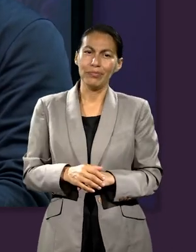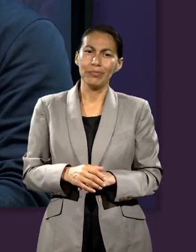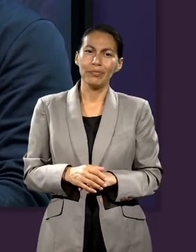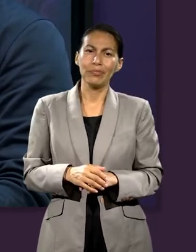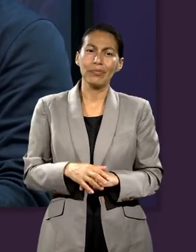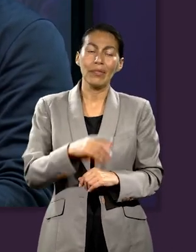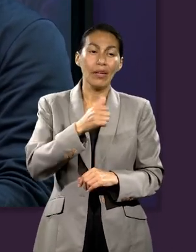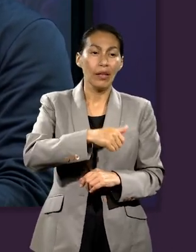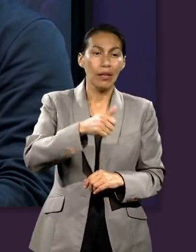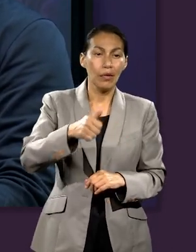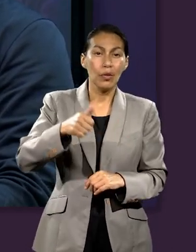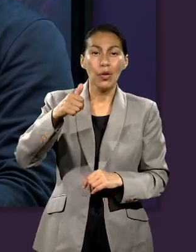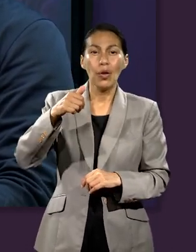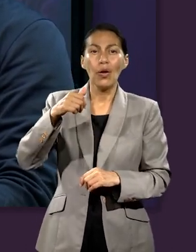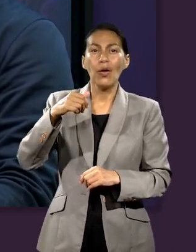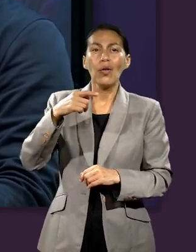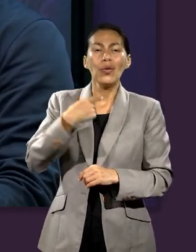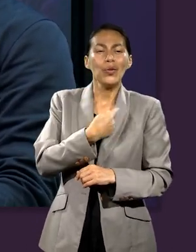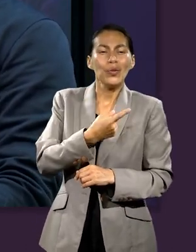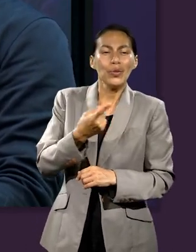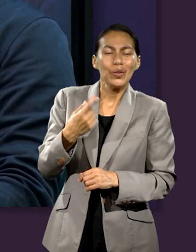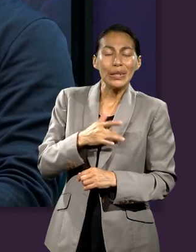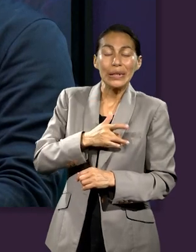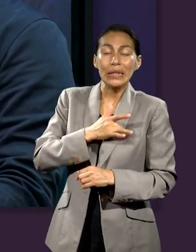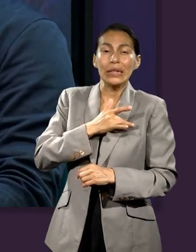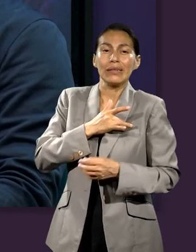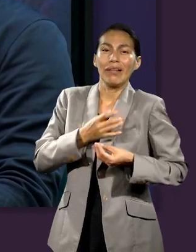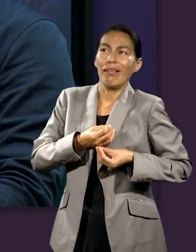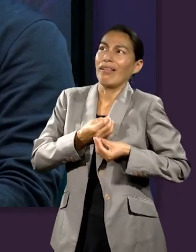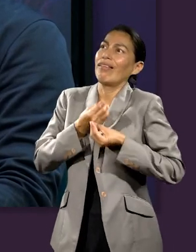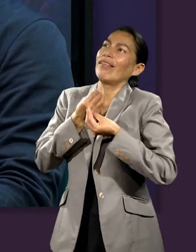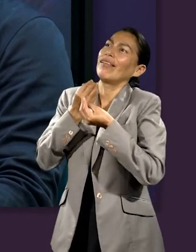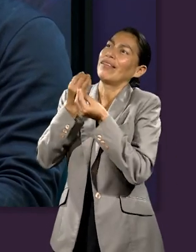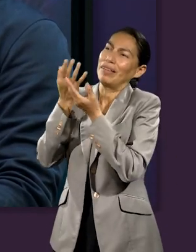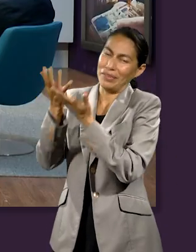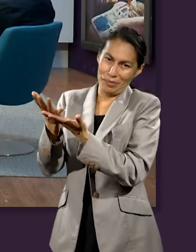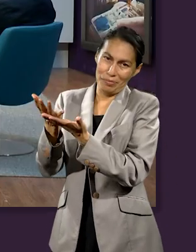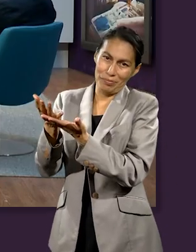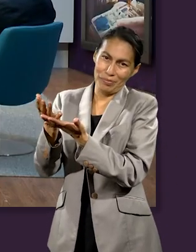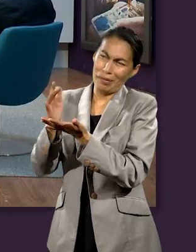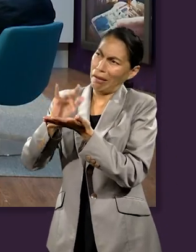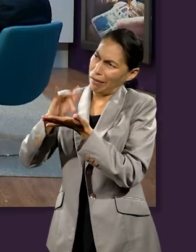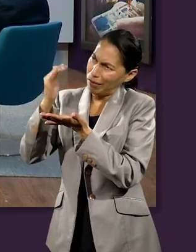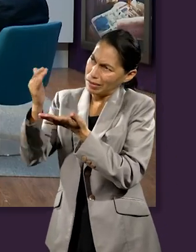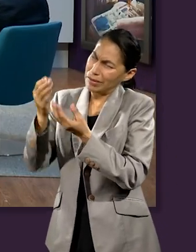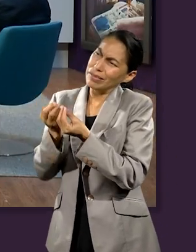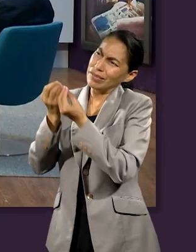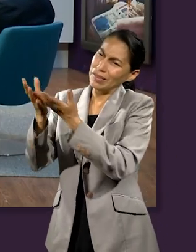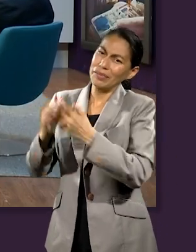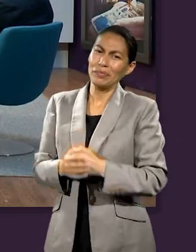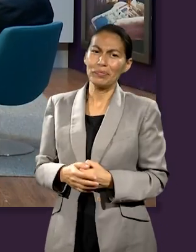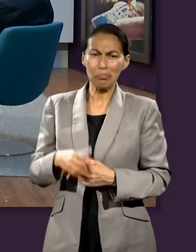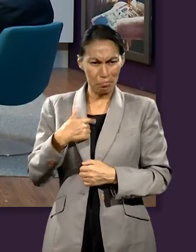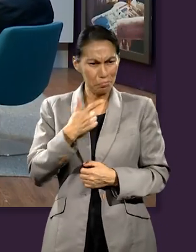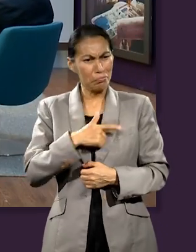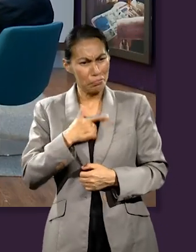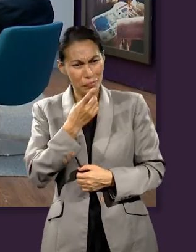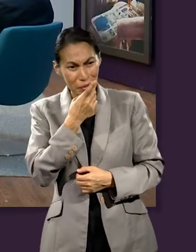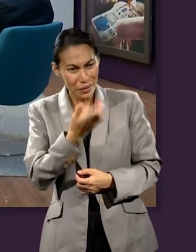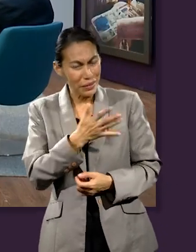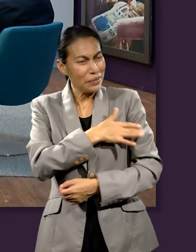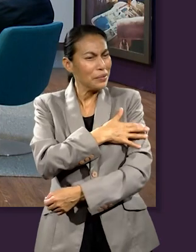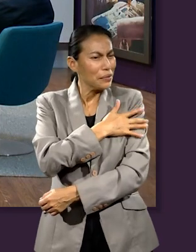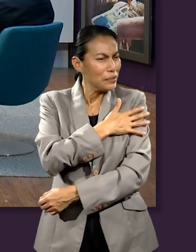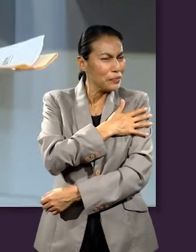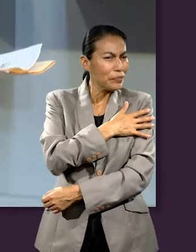sino es un requisito que uno debe de tener o proponerse a uno mismo por gratitud. Me emocionó lo que dijiste, porque